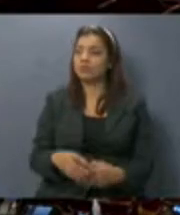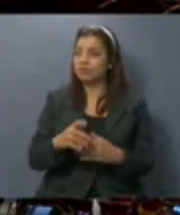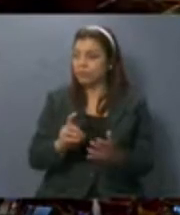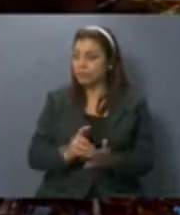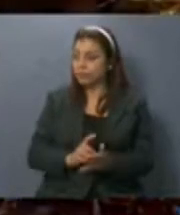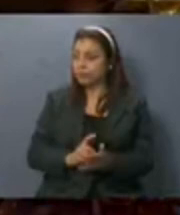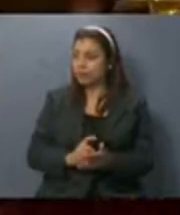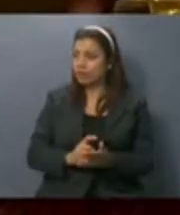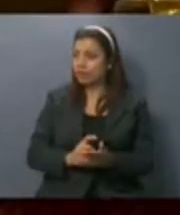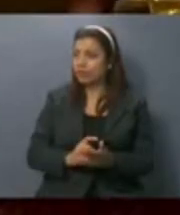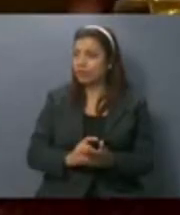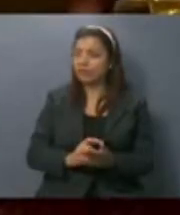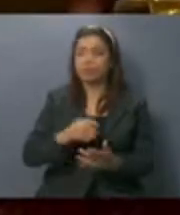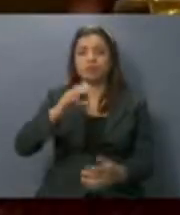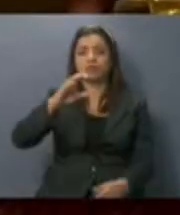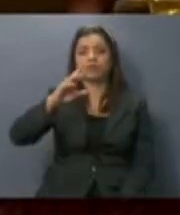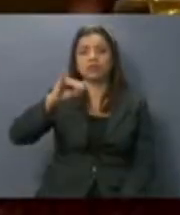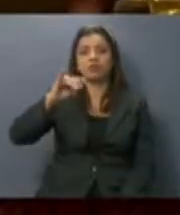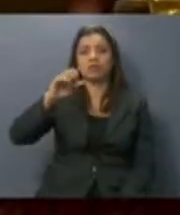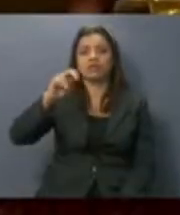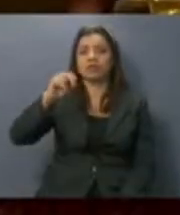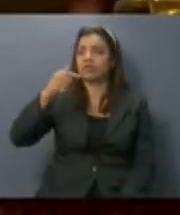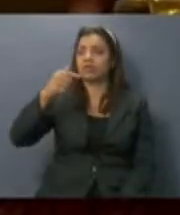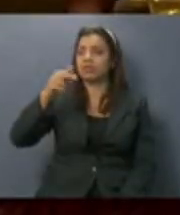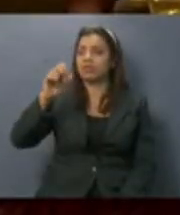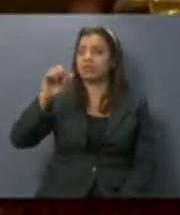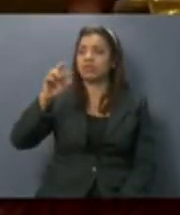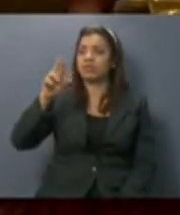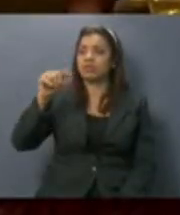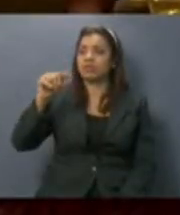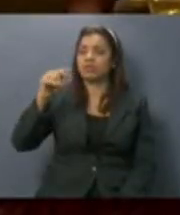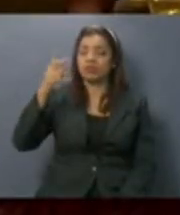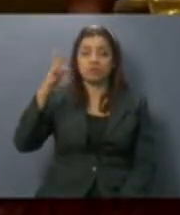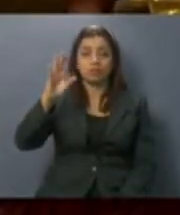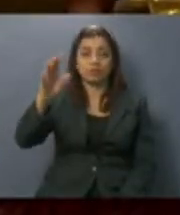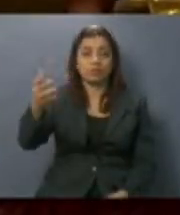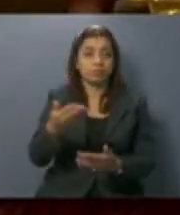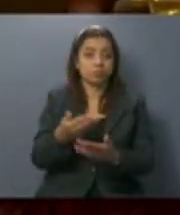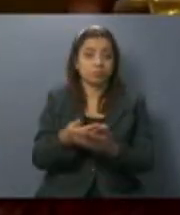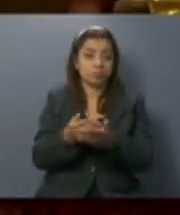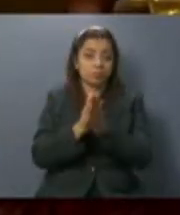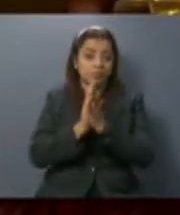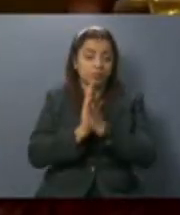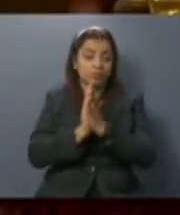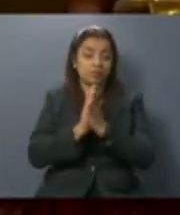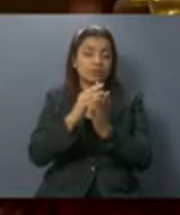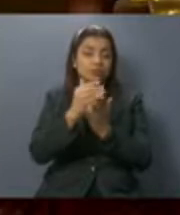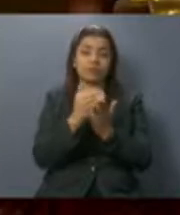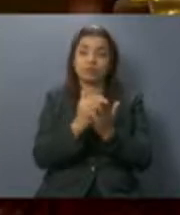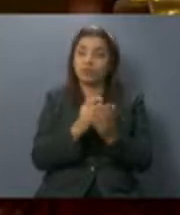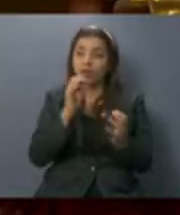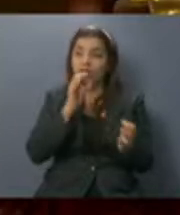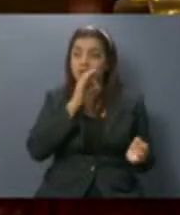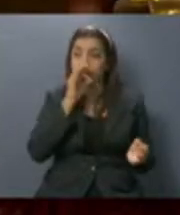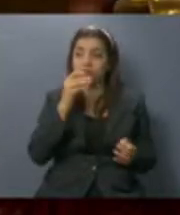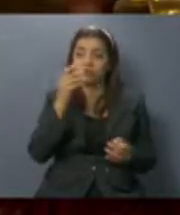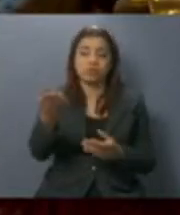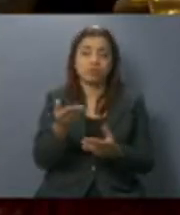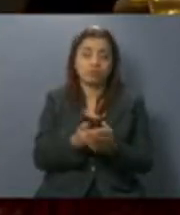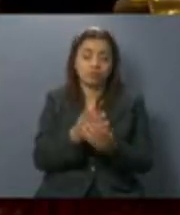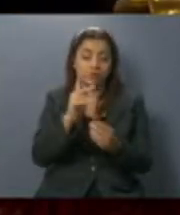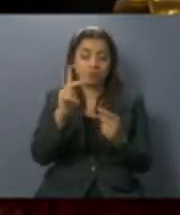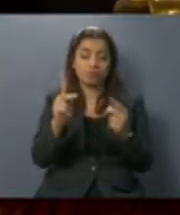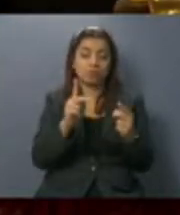Diputado Cristian Guevara, ya escuchada su petición, le solicito que me haga llegar los